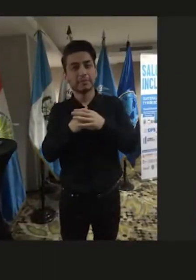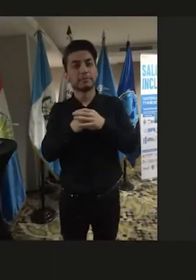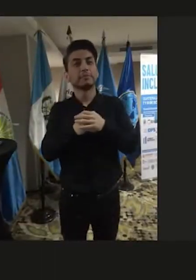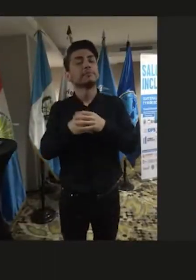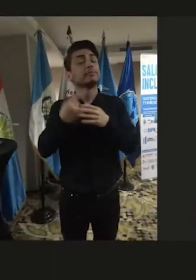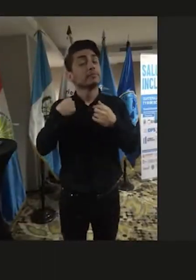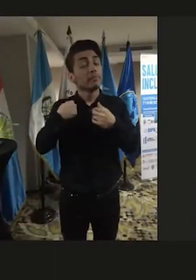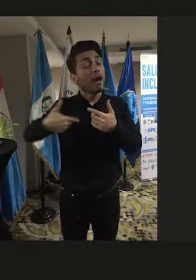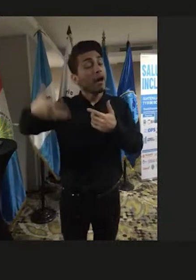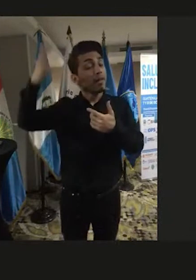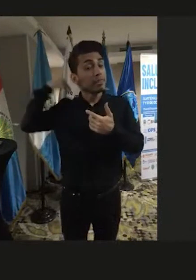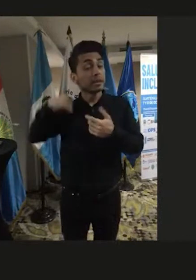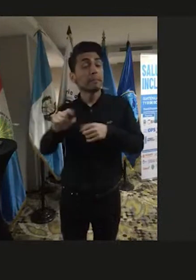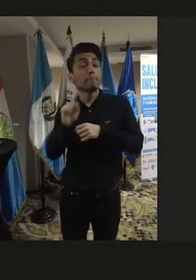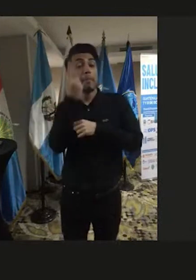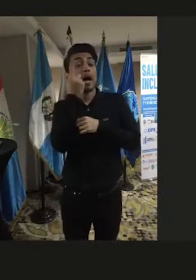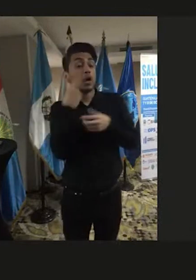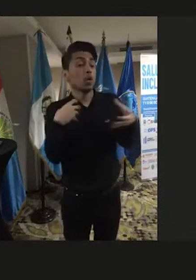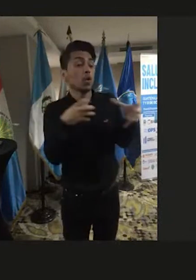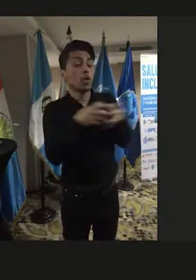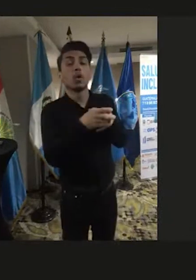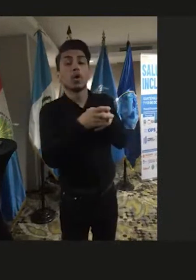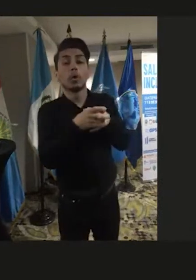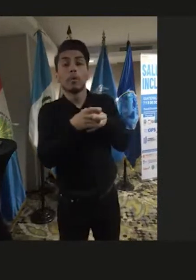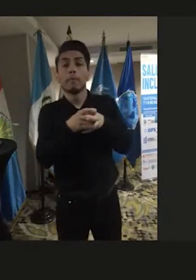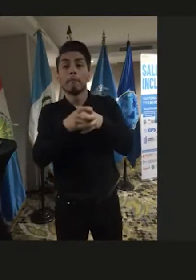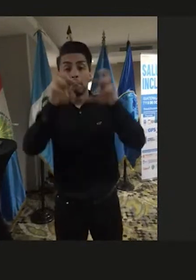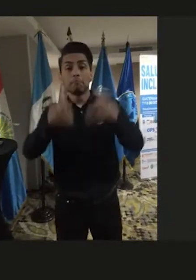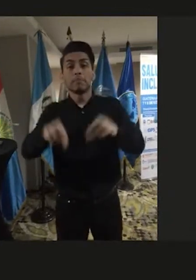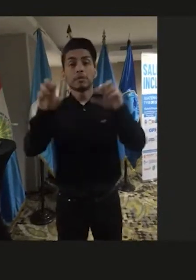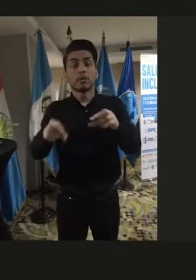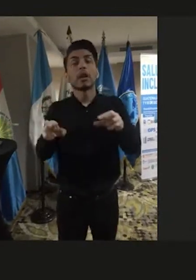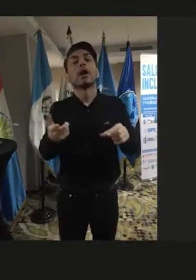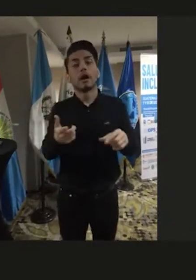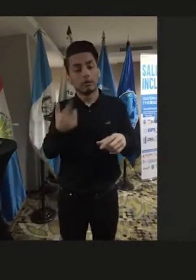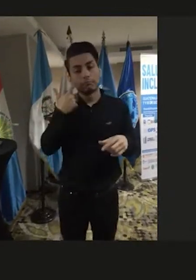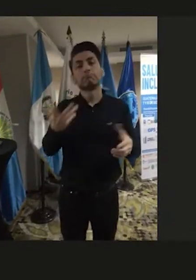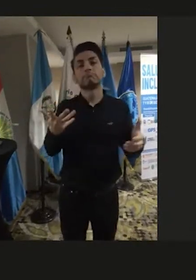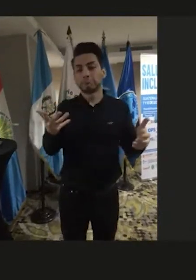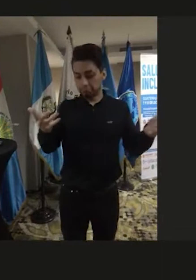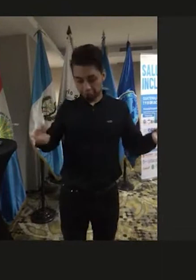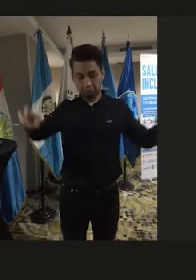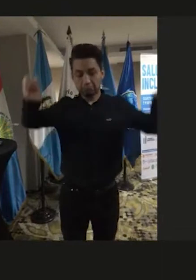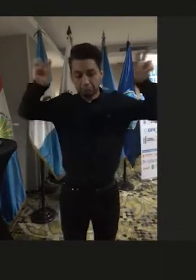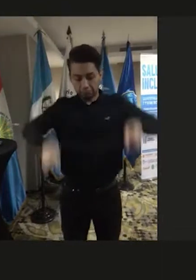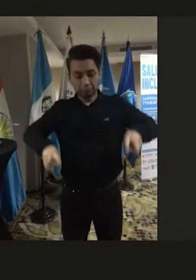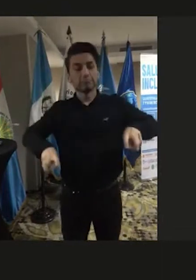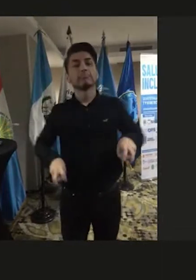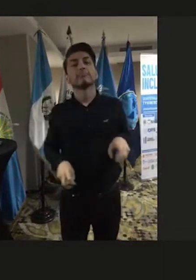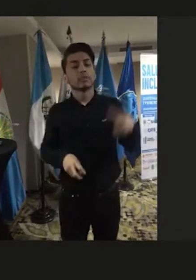Fuimos el primer sector de población que sentó a dos grupos